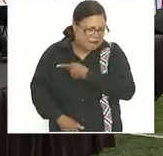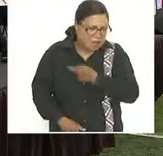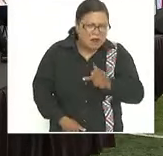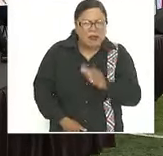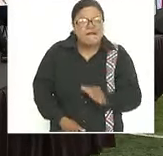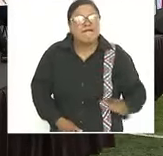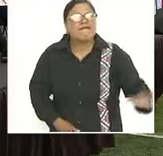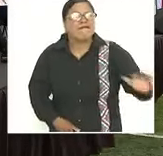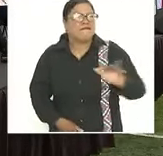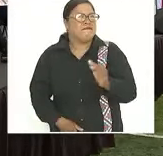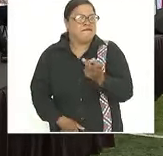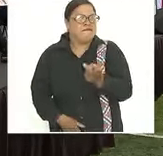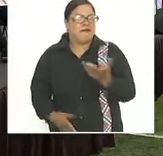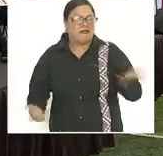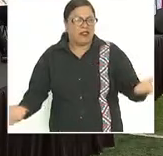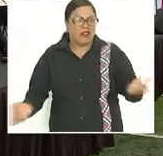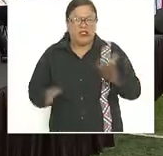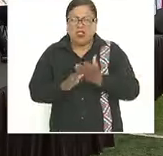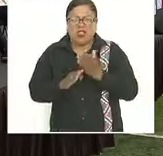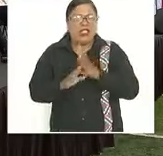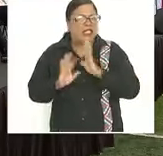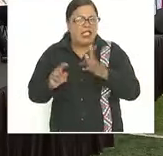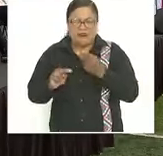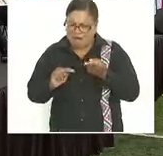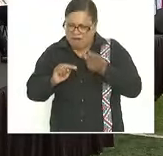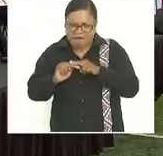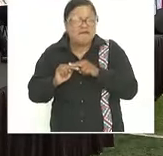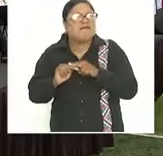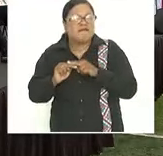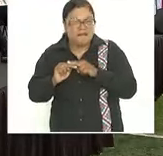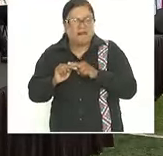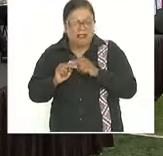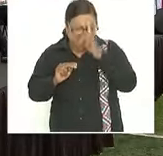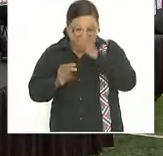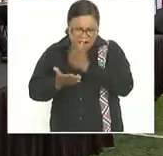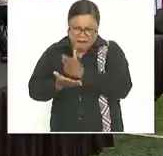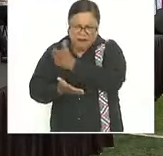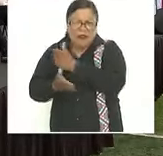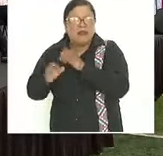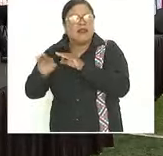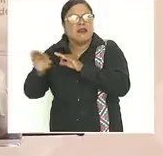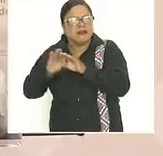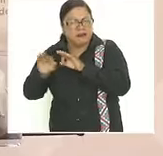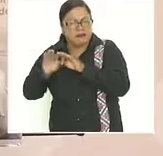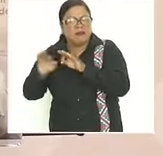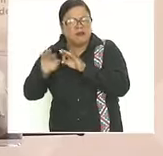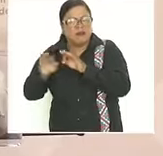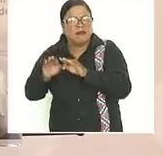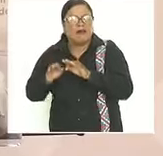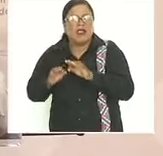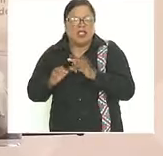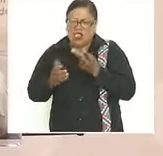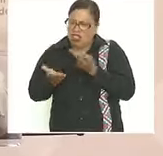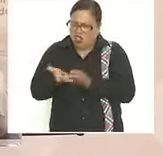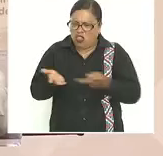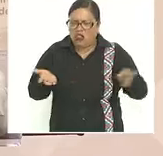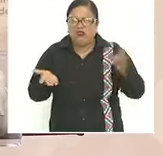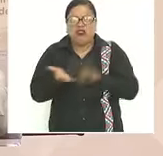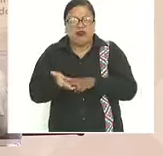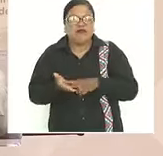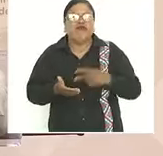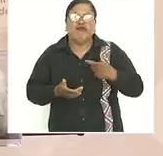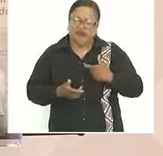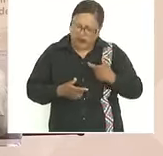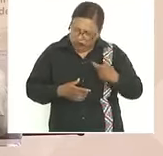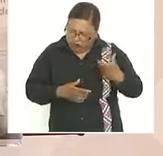que aunque hemos aumentado el salario mínimo al doble desde que llegamos de